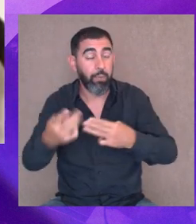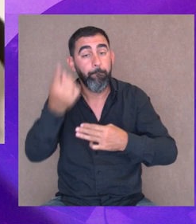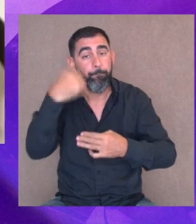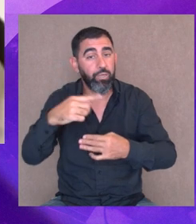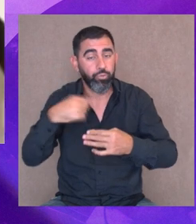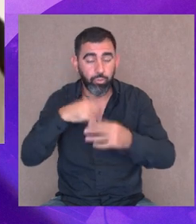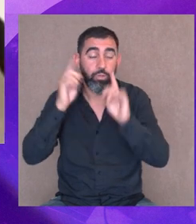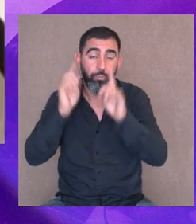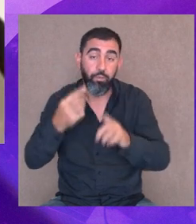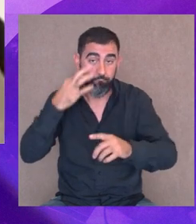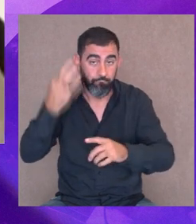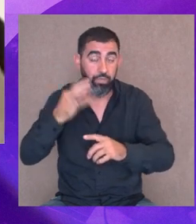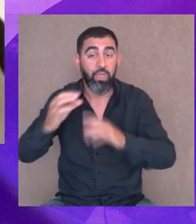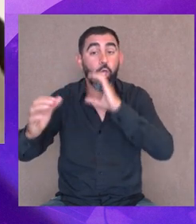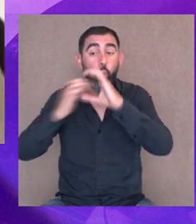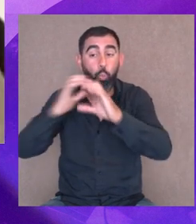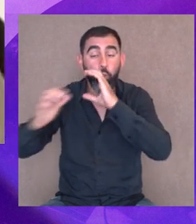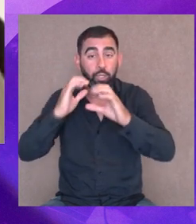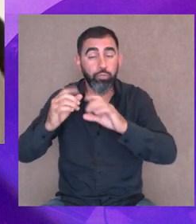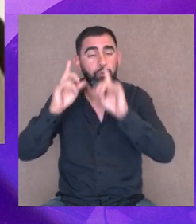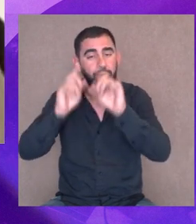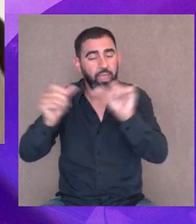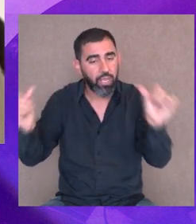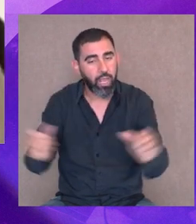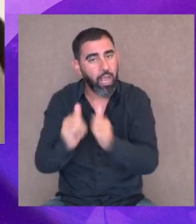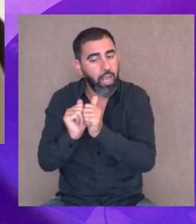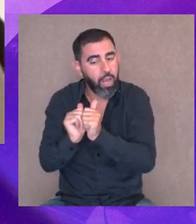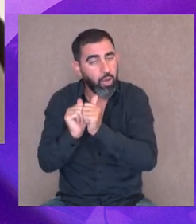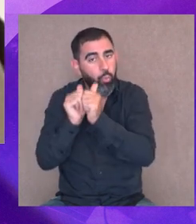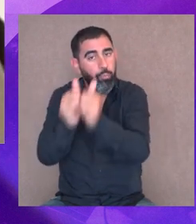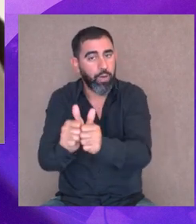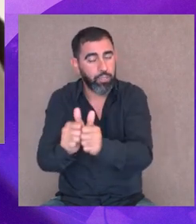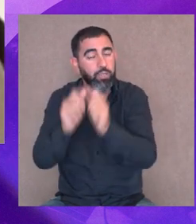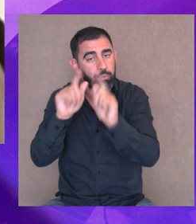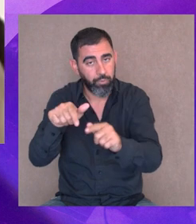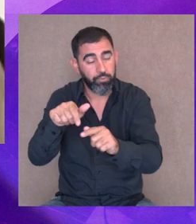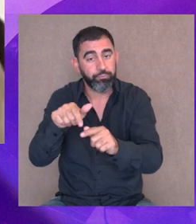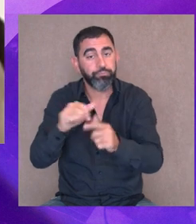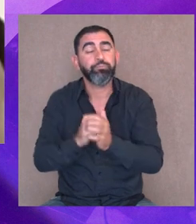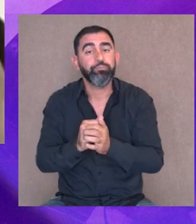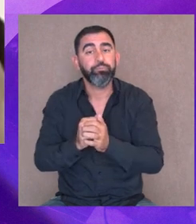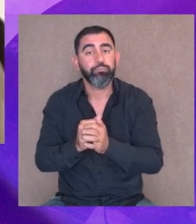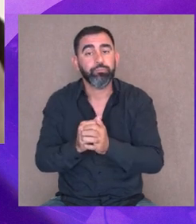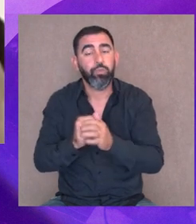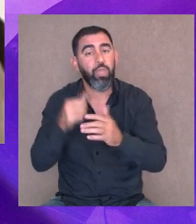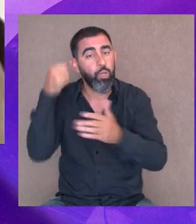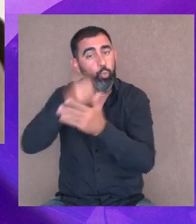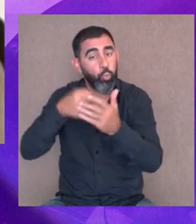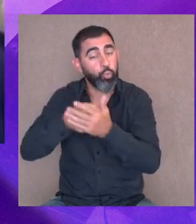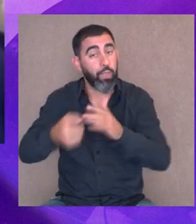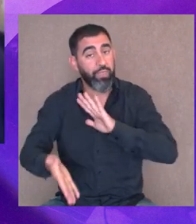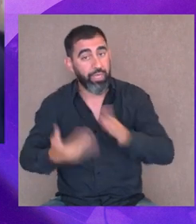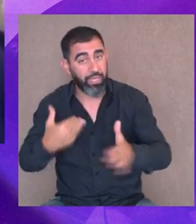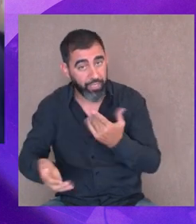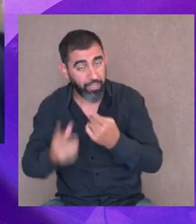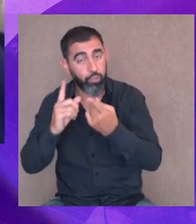cosas, pero no podemos decir que los medios de comunicación no hayan acompañado, que desde mi lugar, como activista de género,